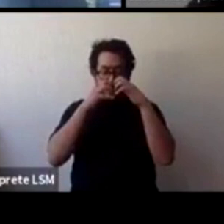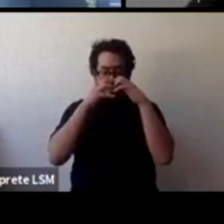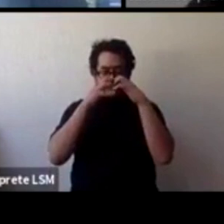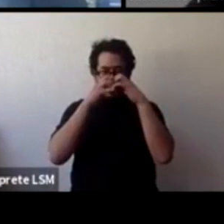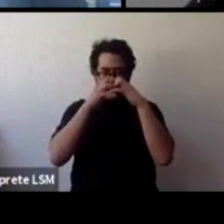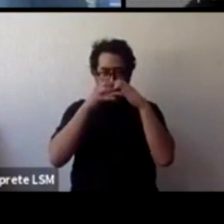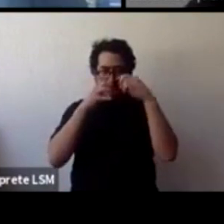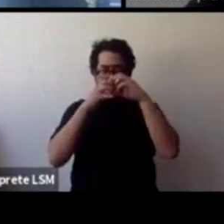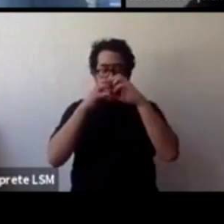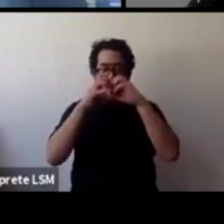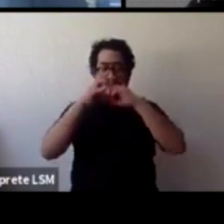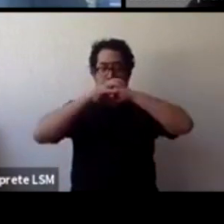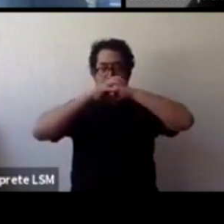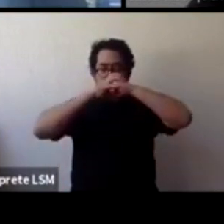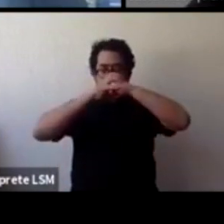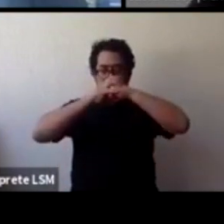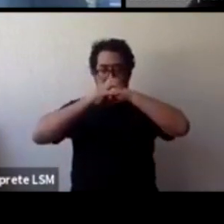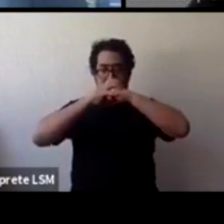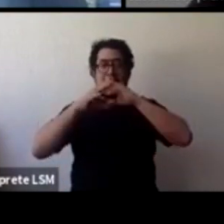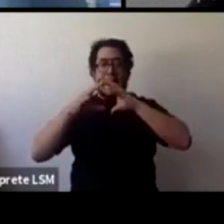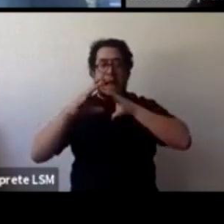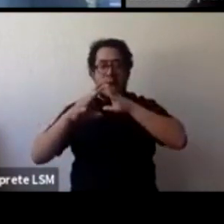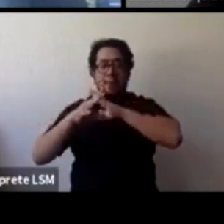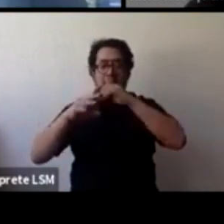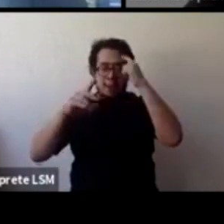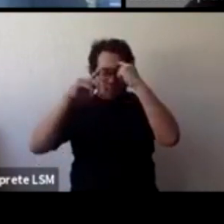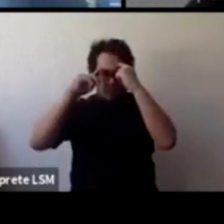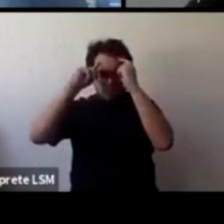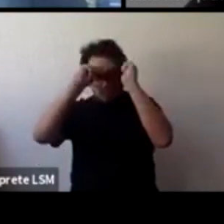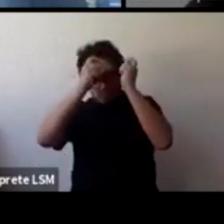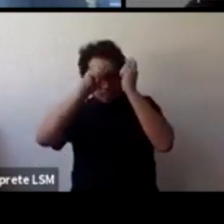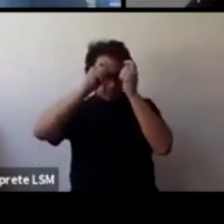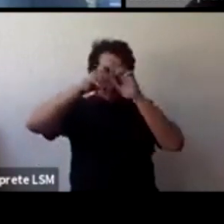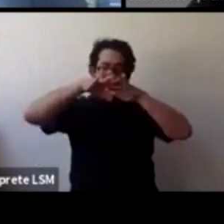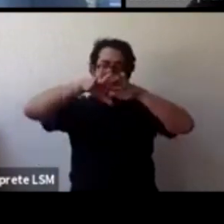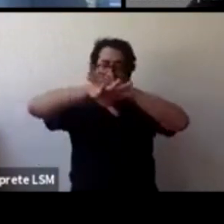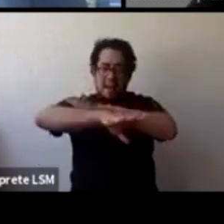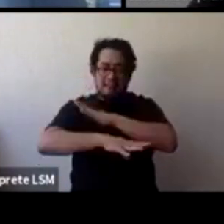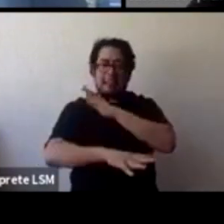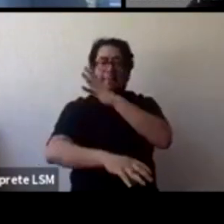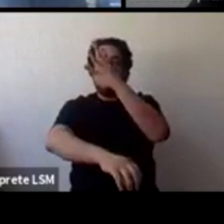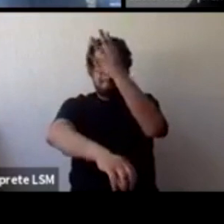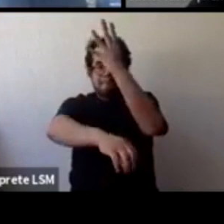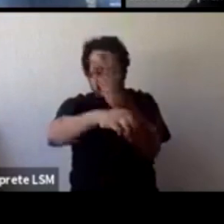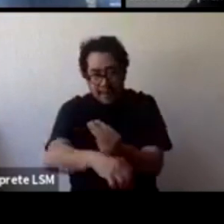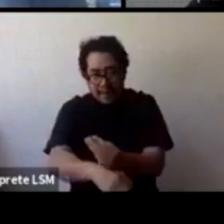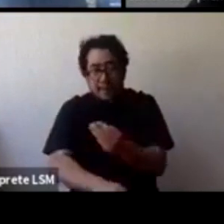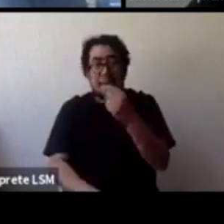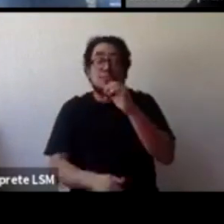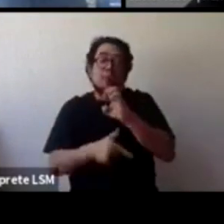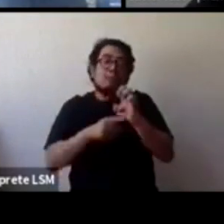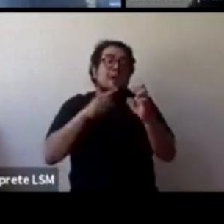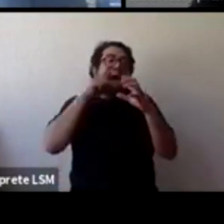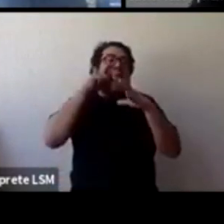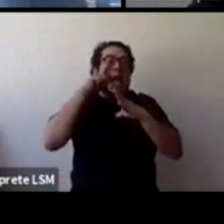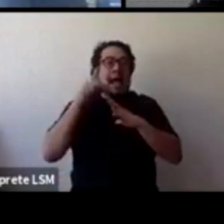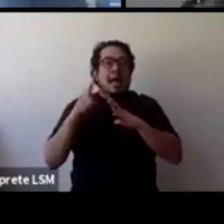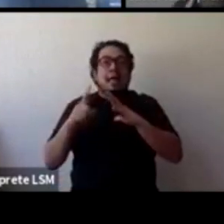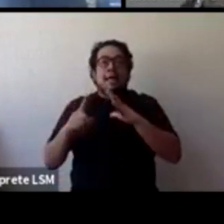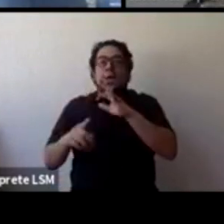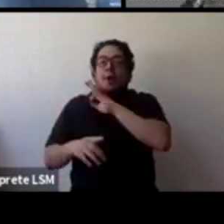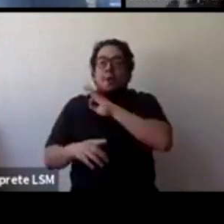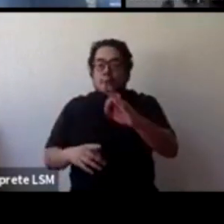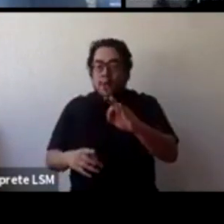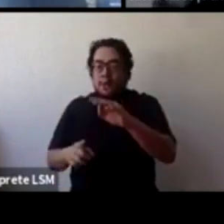de un cambio entonces yo creo que si aprendemos de varios modelos podríamos hacer un modelo propio en